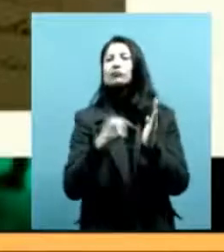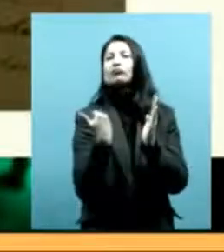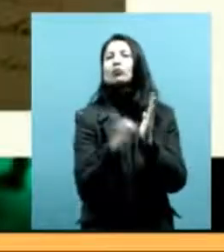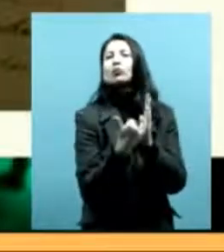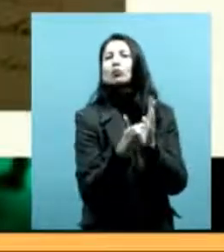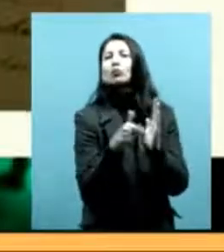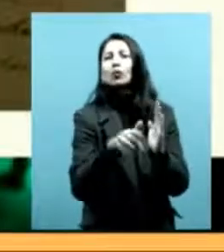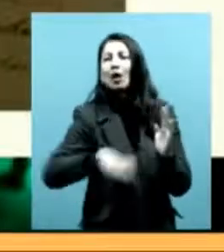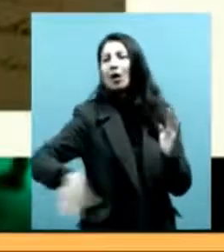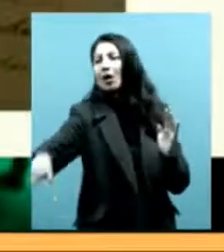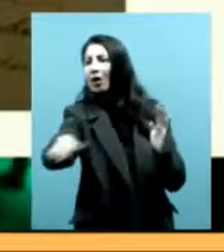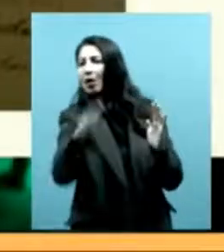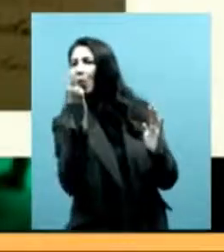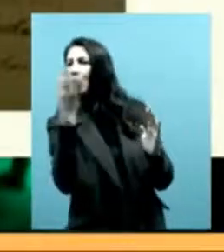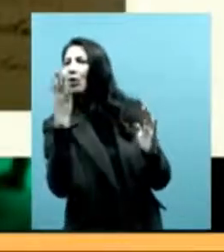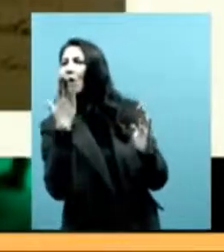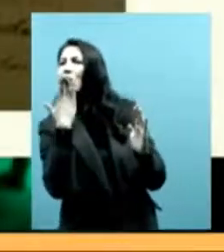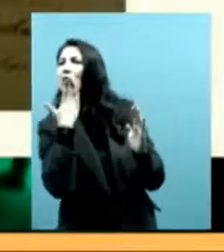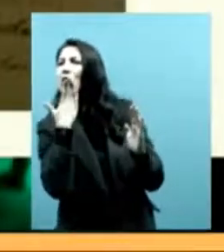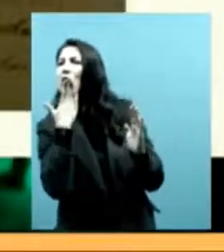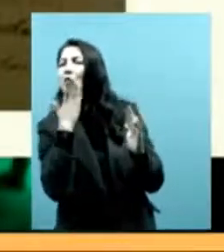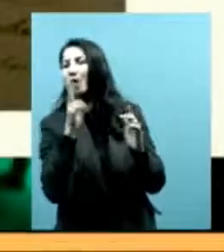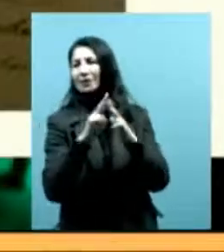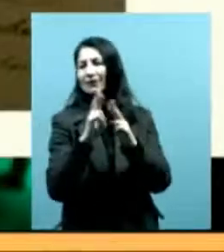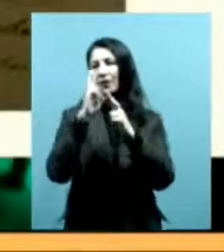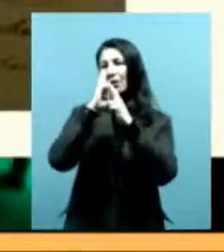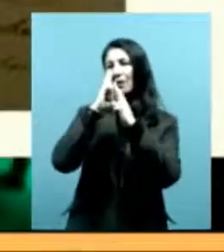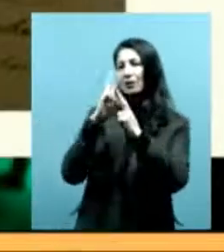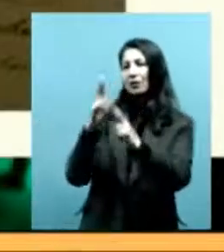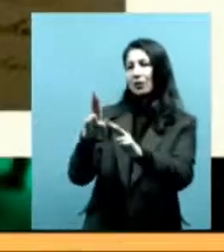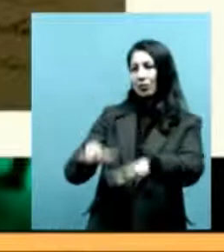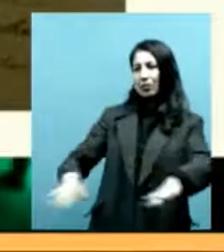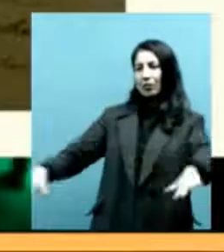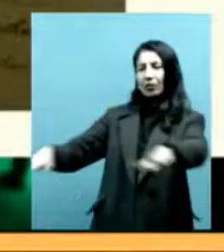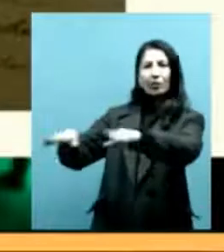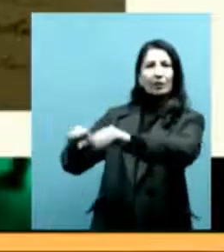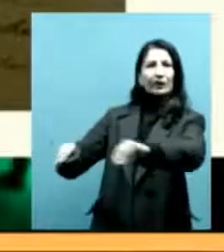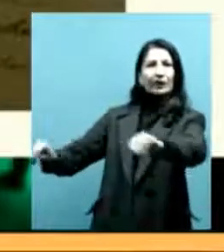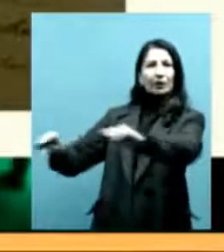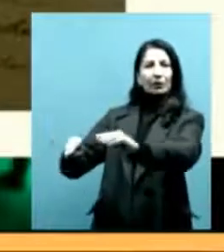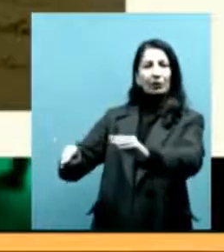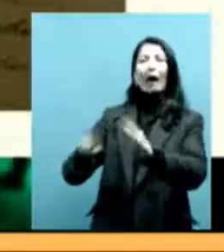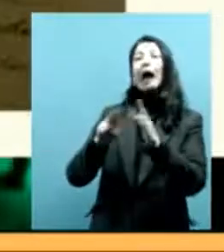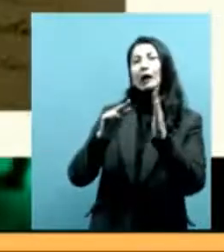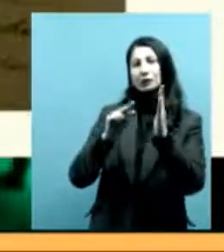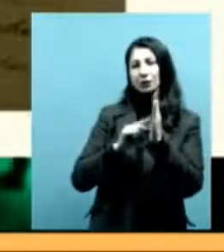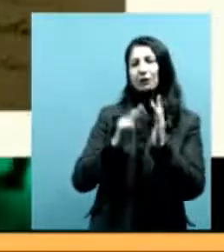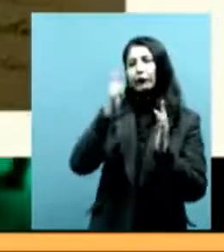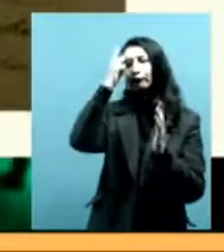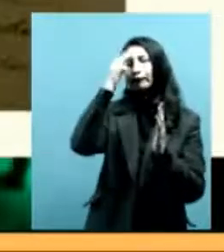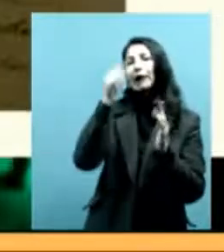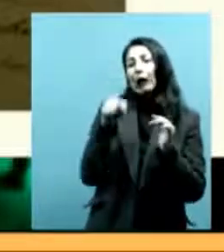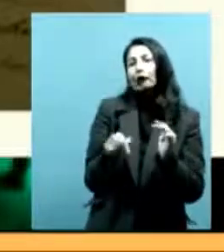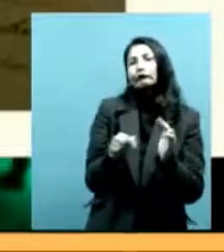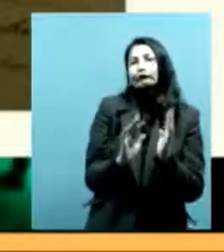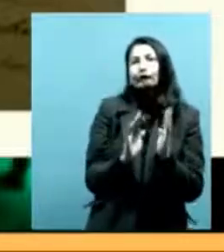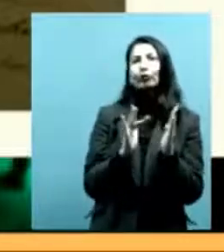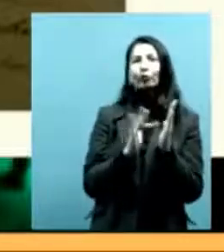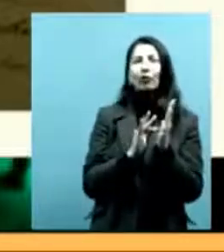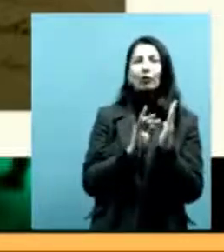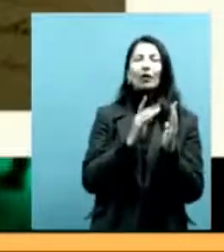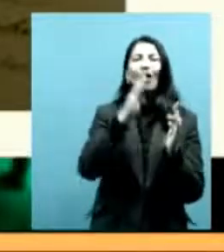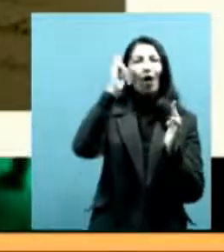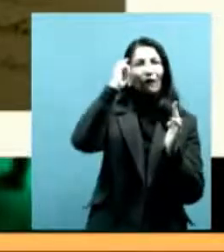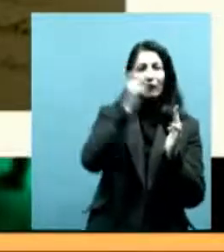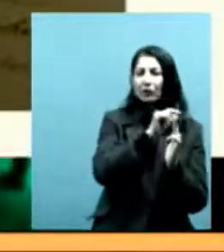presencia indígena reconocida por el Estado en ese territorio. Entonces, dentro de la lógica de los papeles, lo que se ha empezado